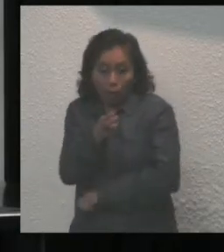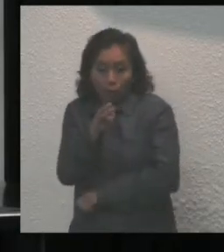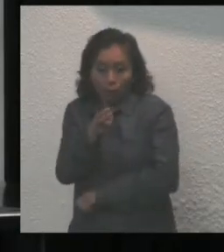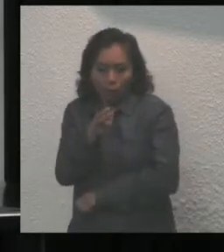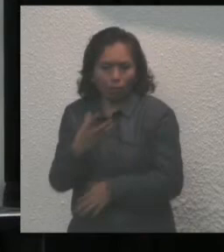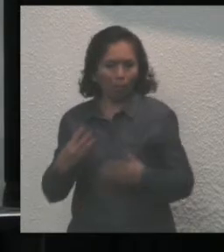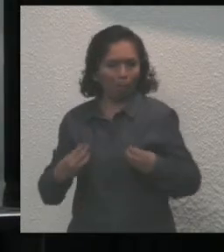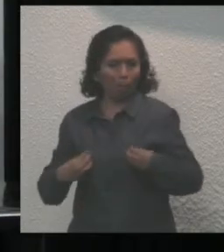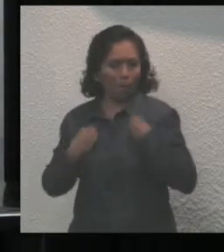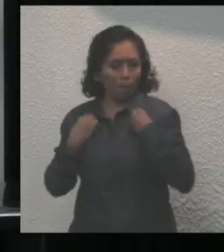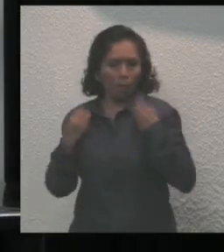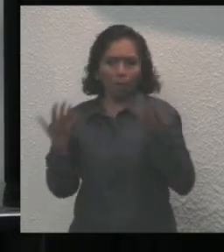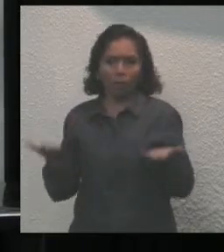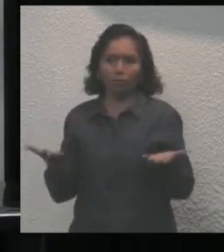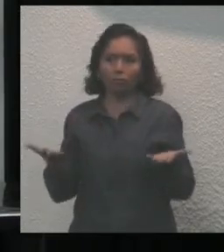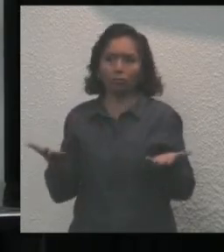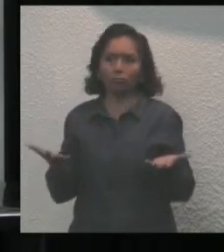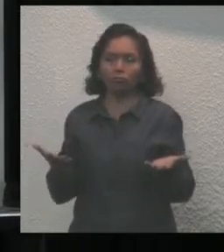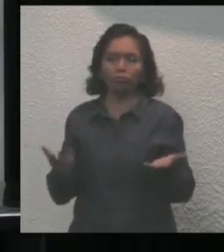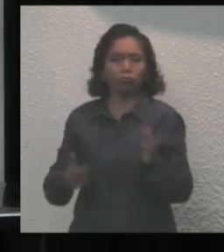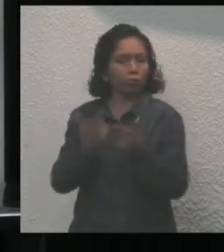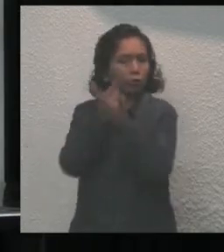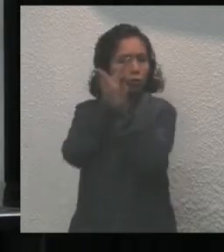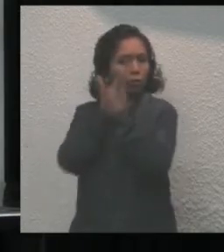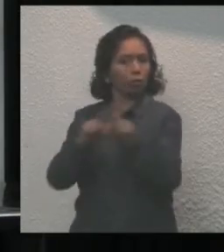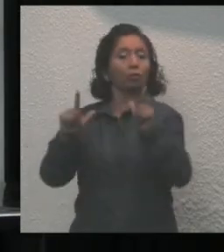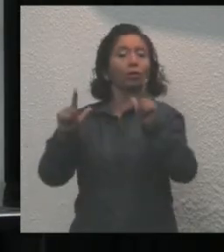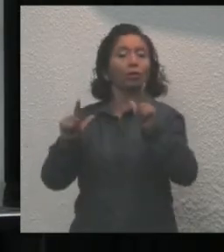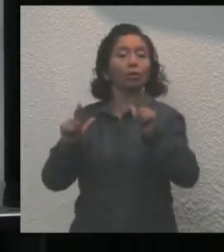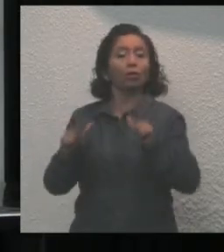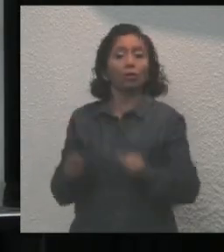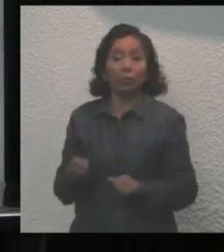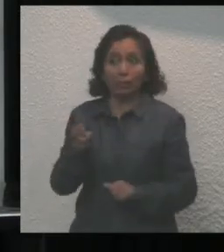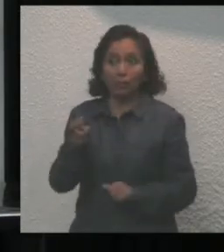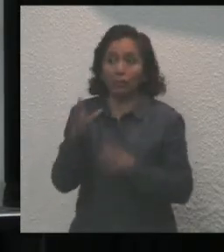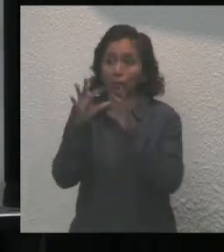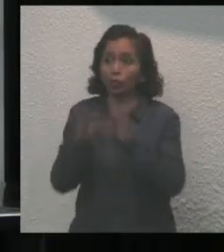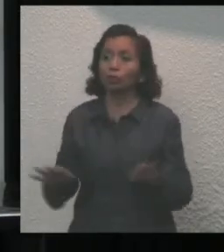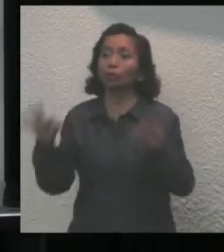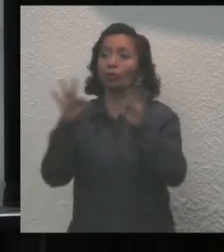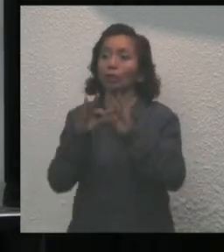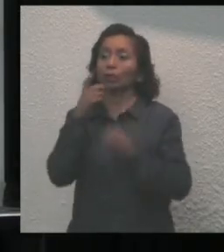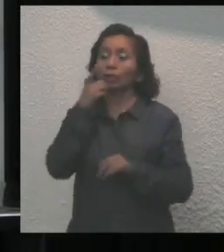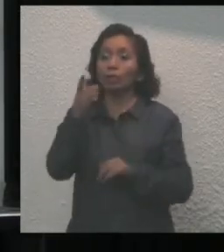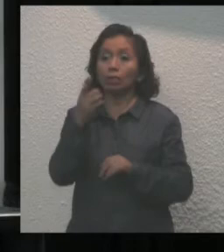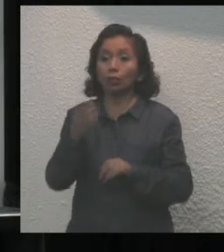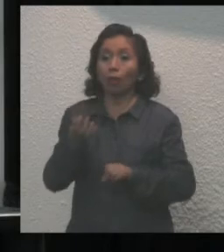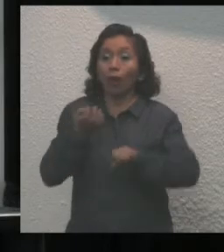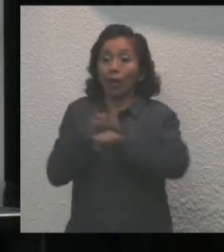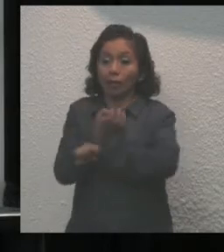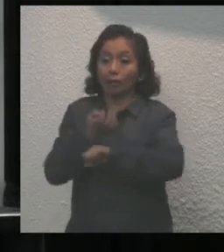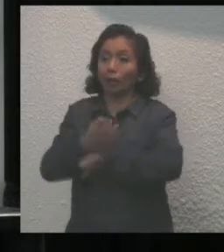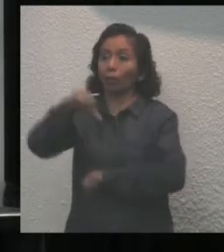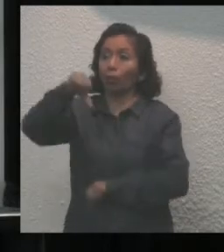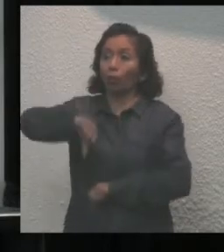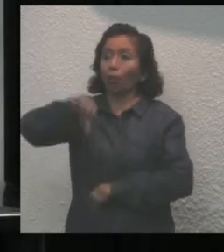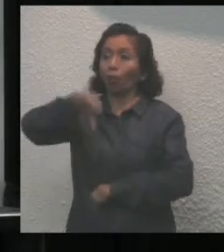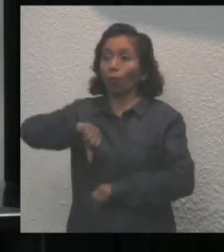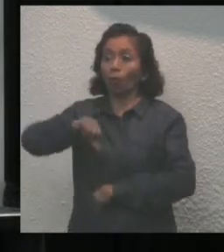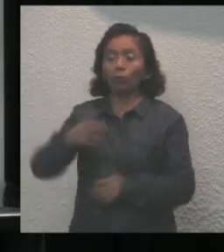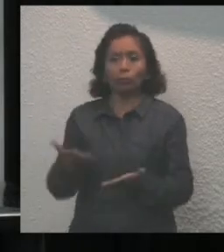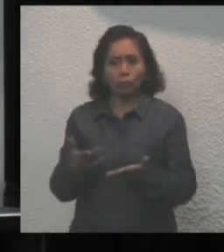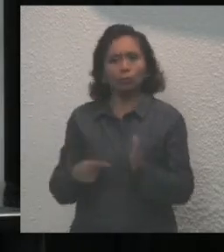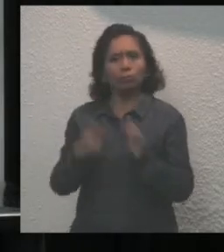vive una verdadera democracia. Y hay que resaltarlo, nuestro Estado hoy vive una verdadera